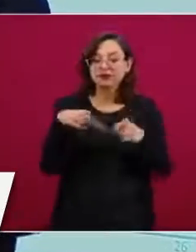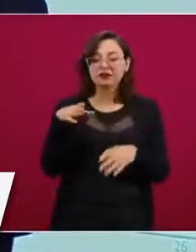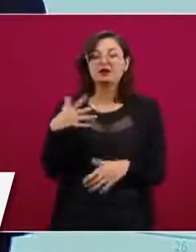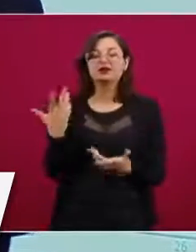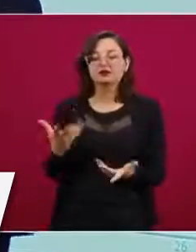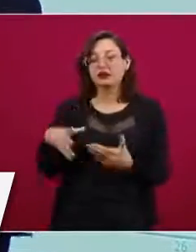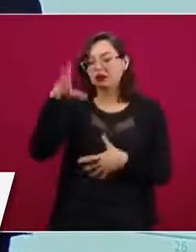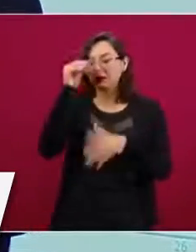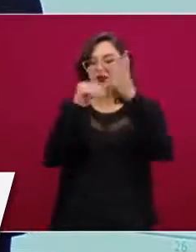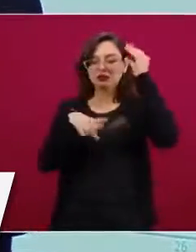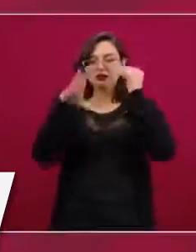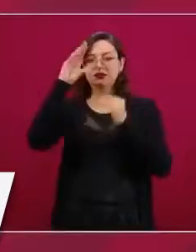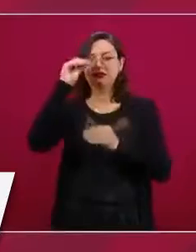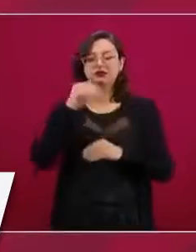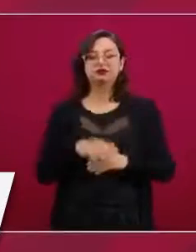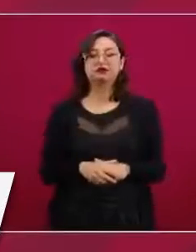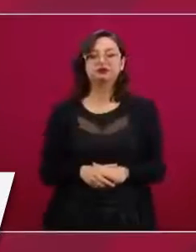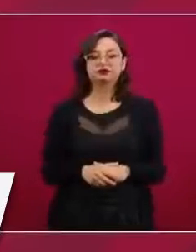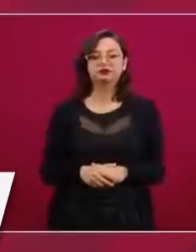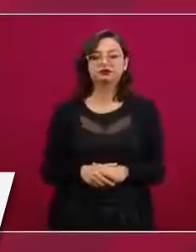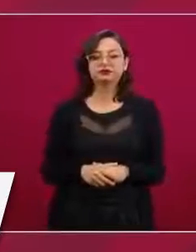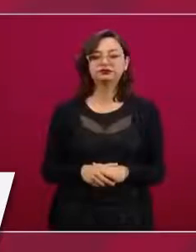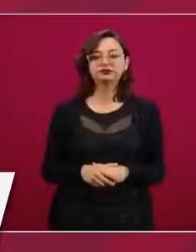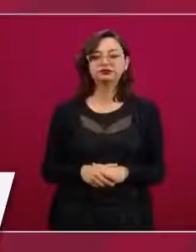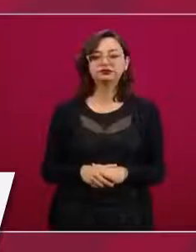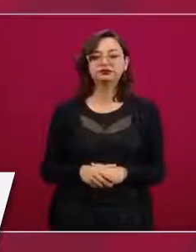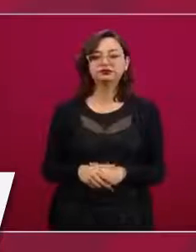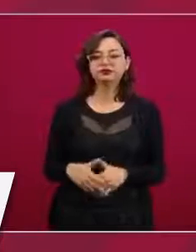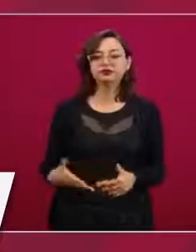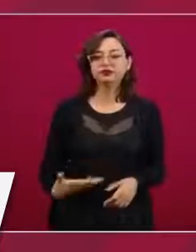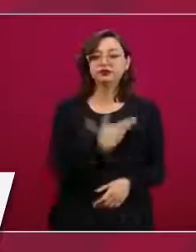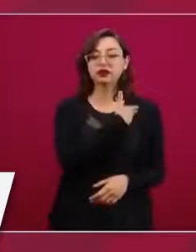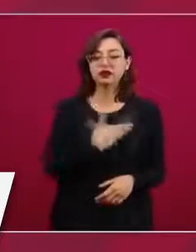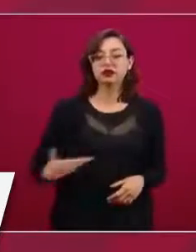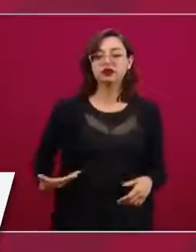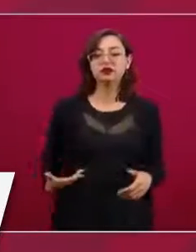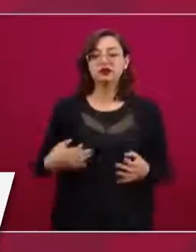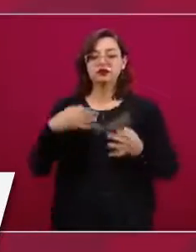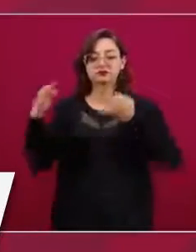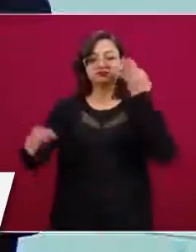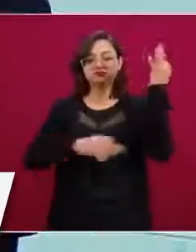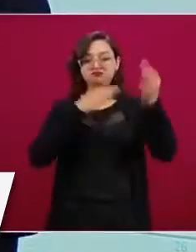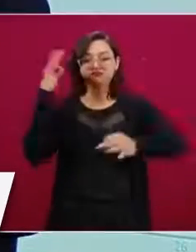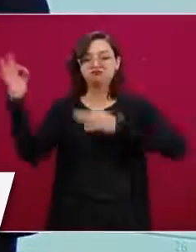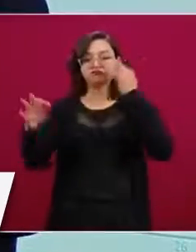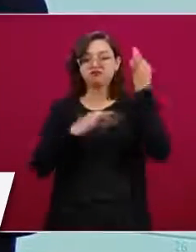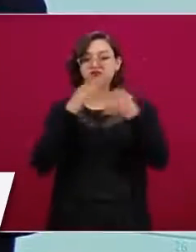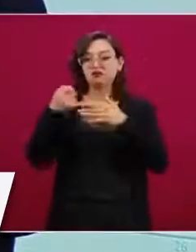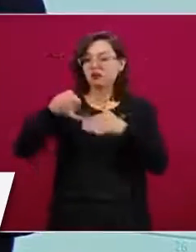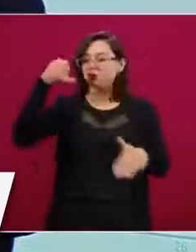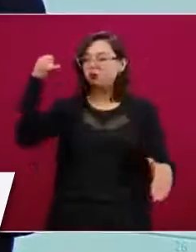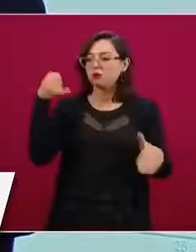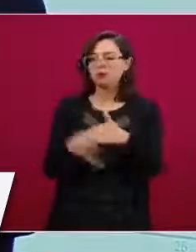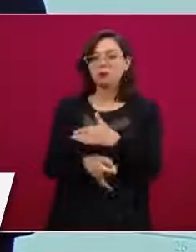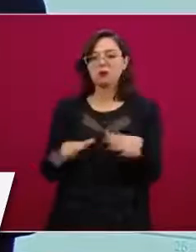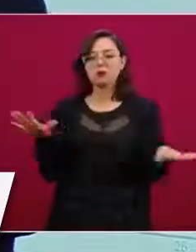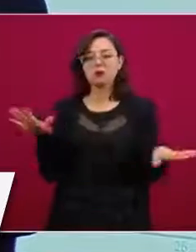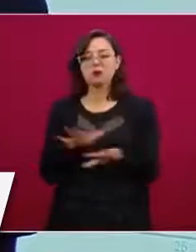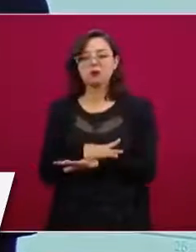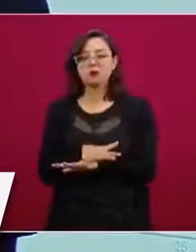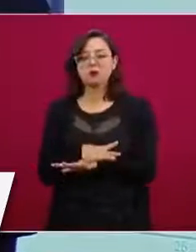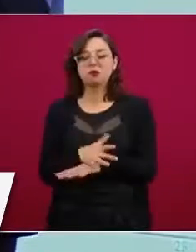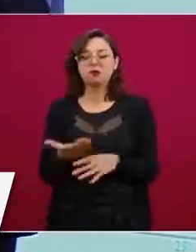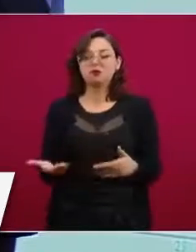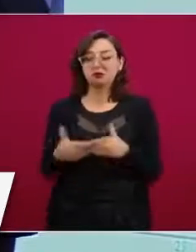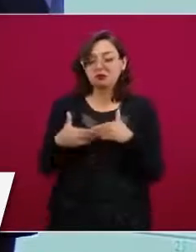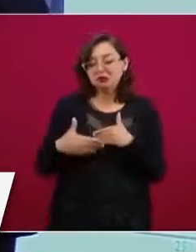algo provechoso. El señor presidente promueve un cambio de fondo, no es suficiente pasar bien la